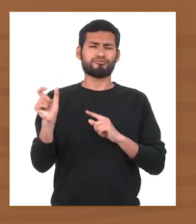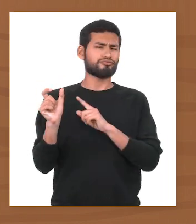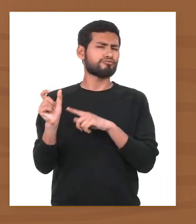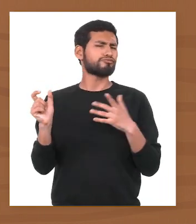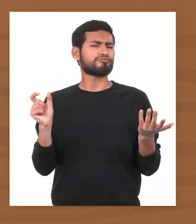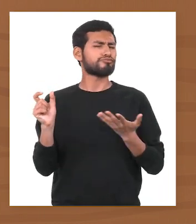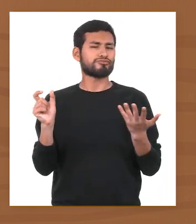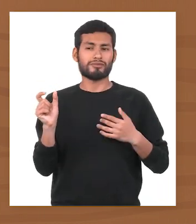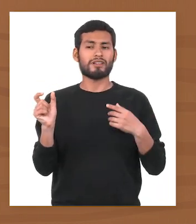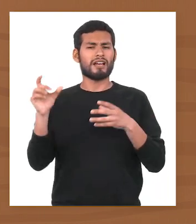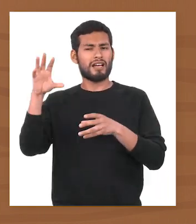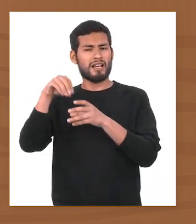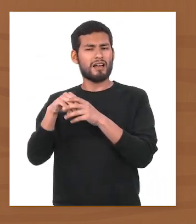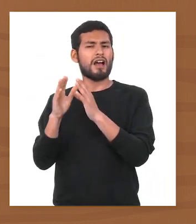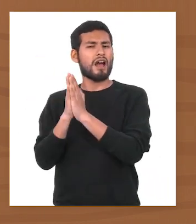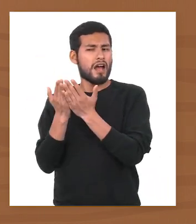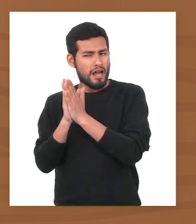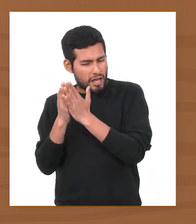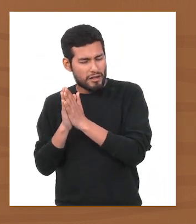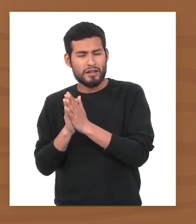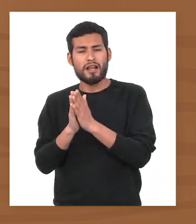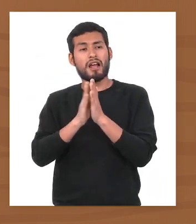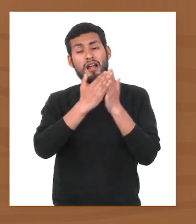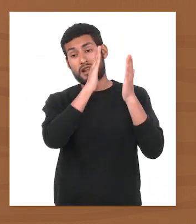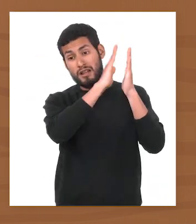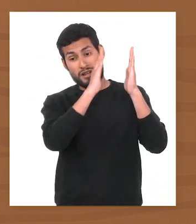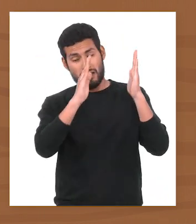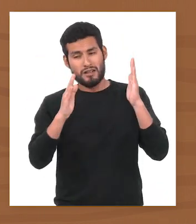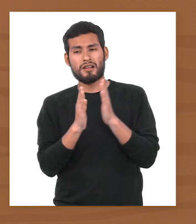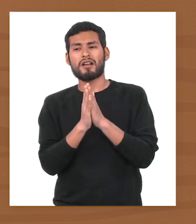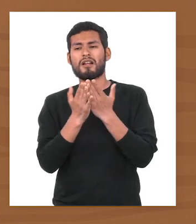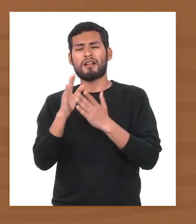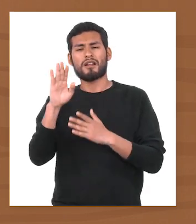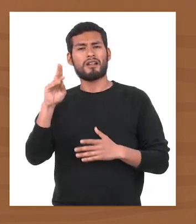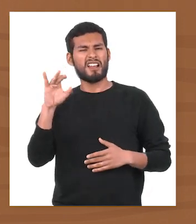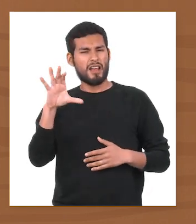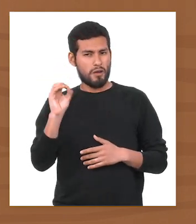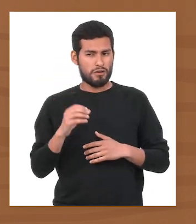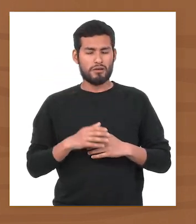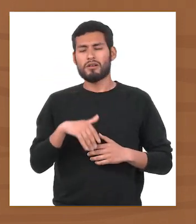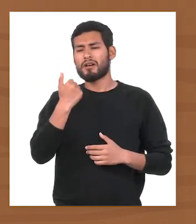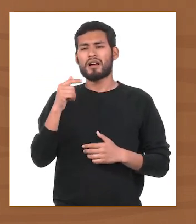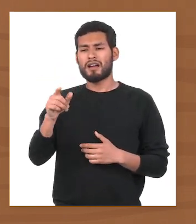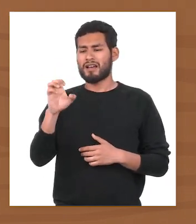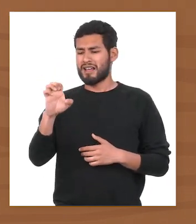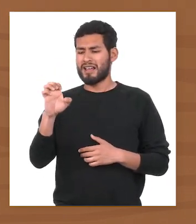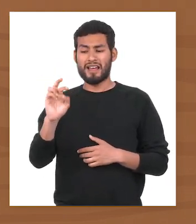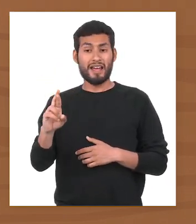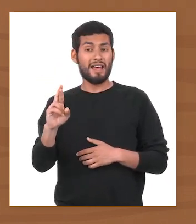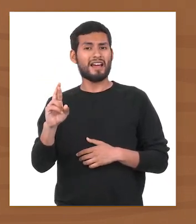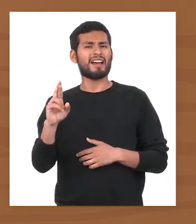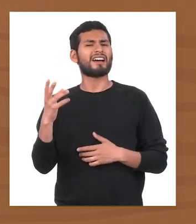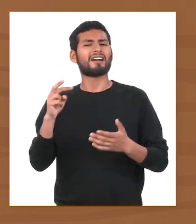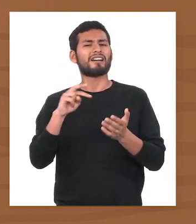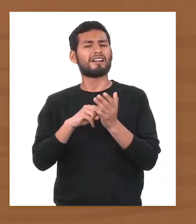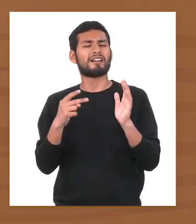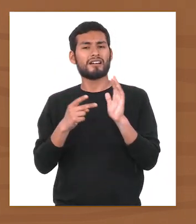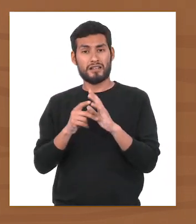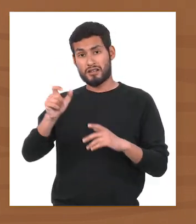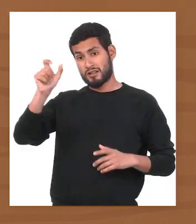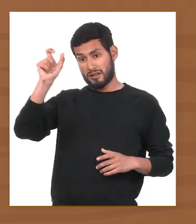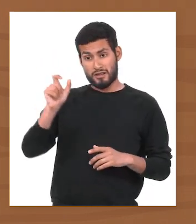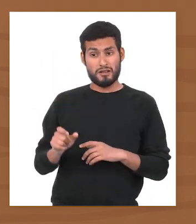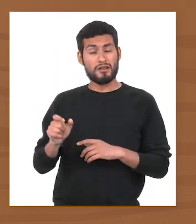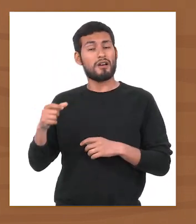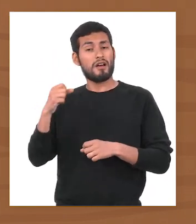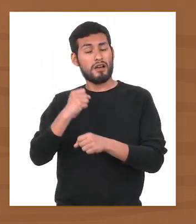y nos revela que está vinculada al libro, librería, libresco. La segunda parte es er, que es la idea de